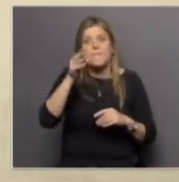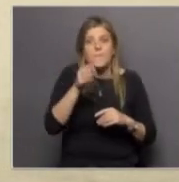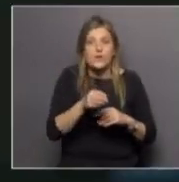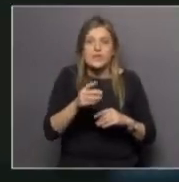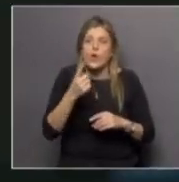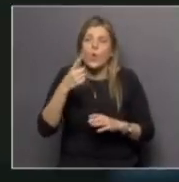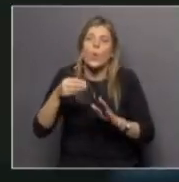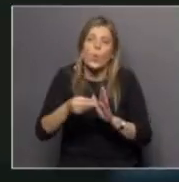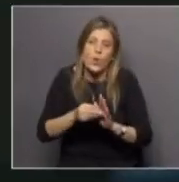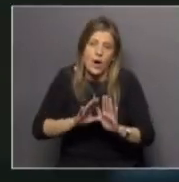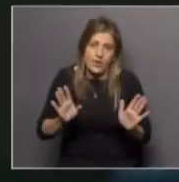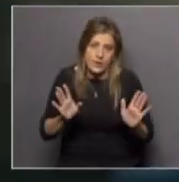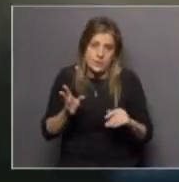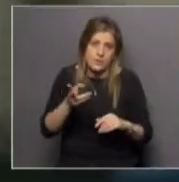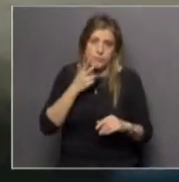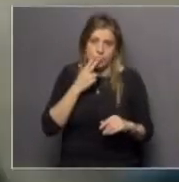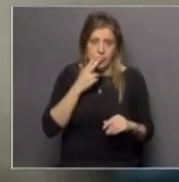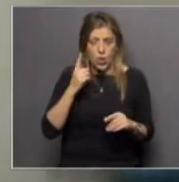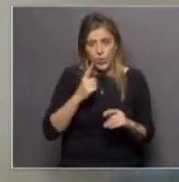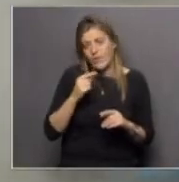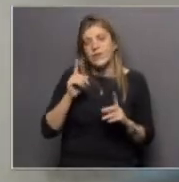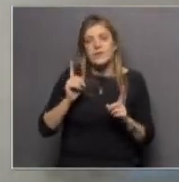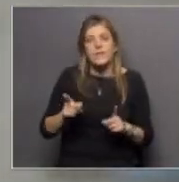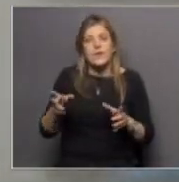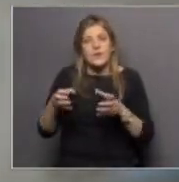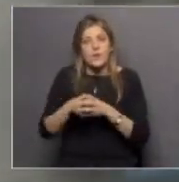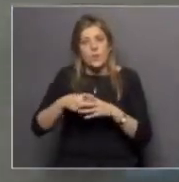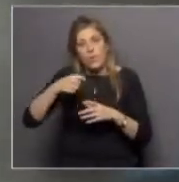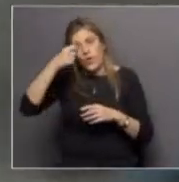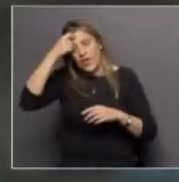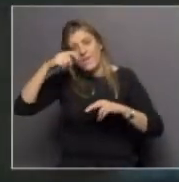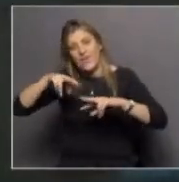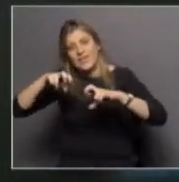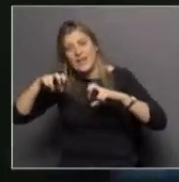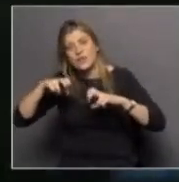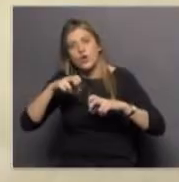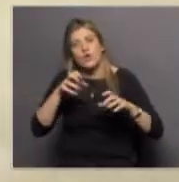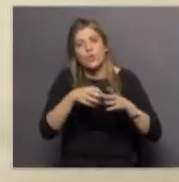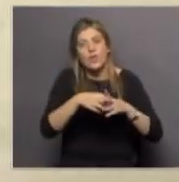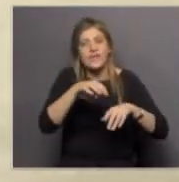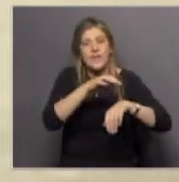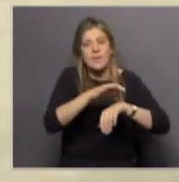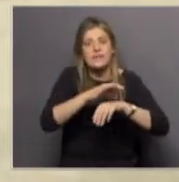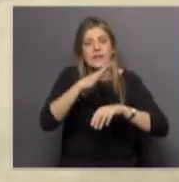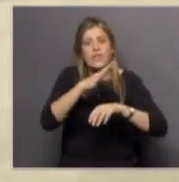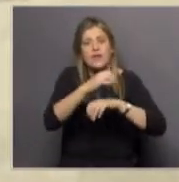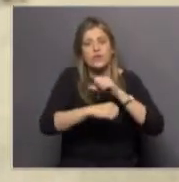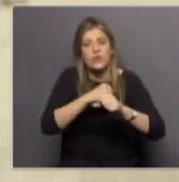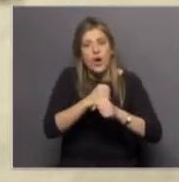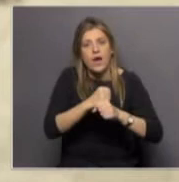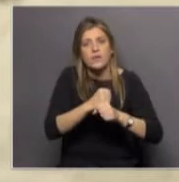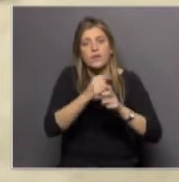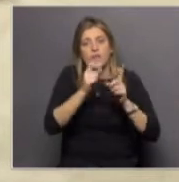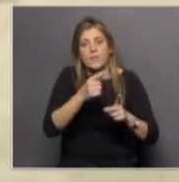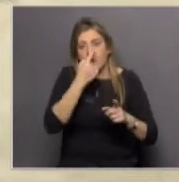usado también hicimos una encuesta que la hizo nuestro equipo de investigación entre estudiantes de medicina de quinto año y lo que vimos